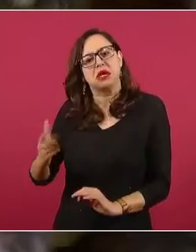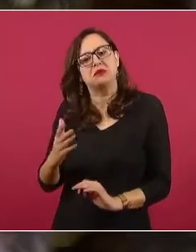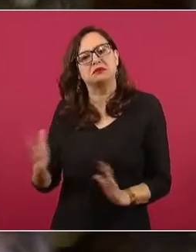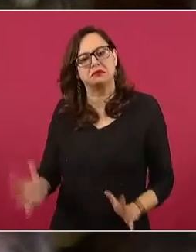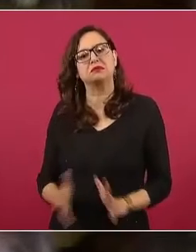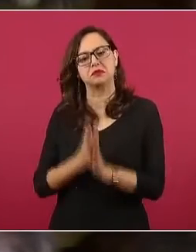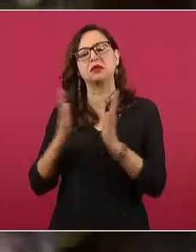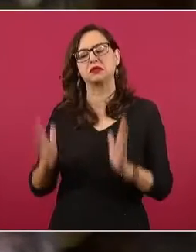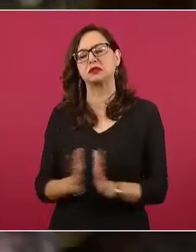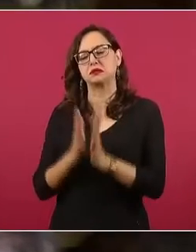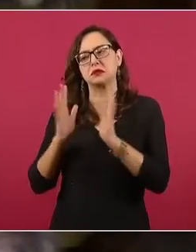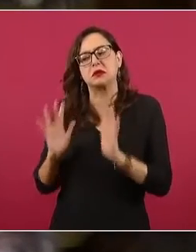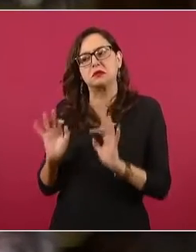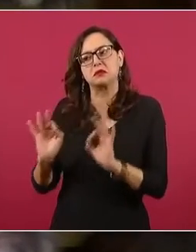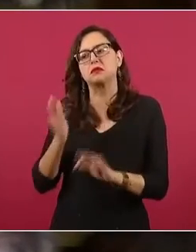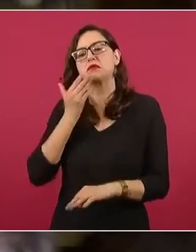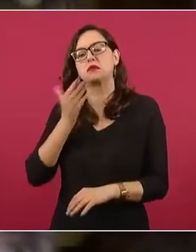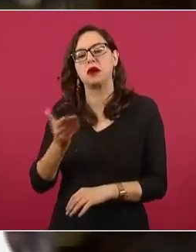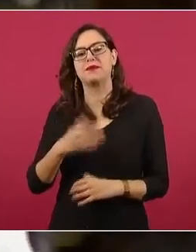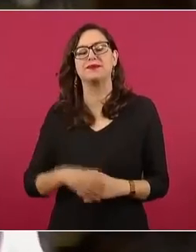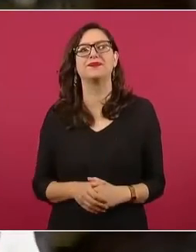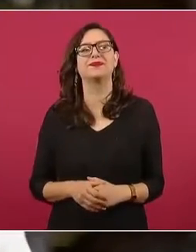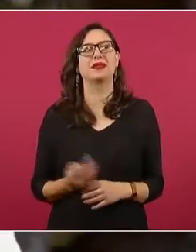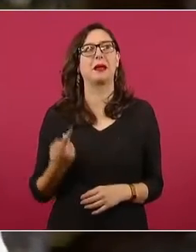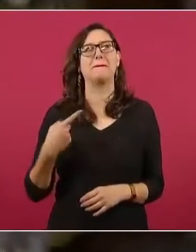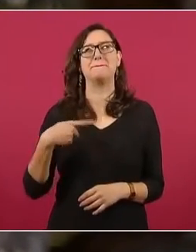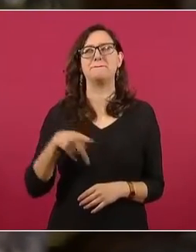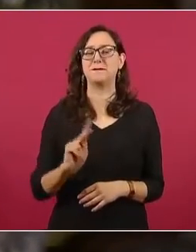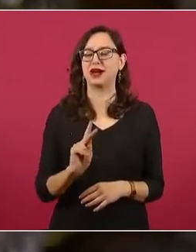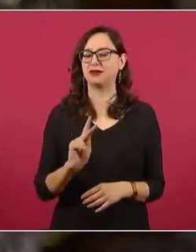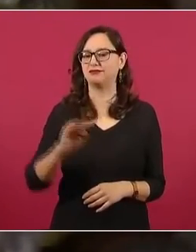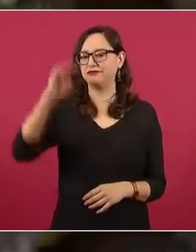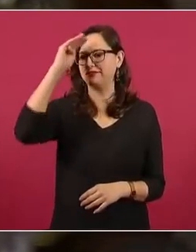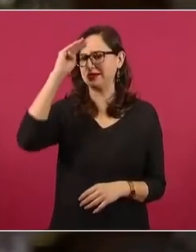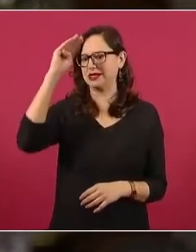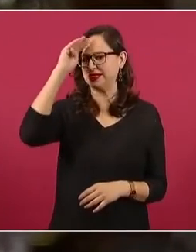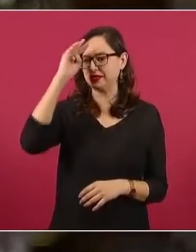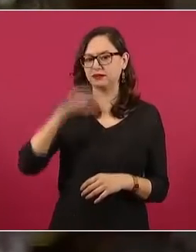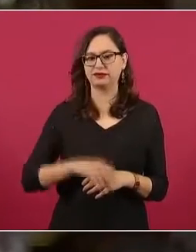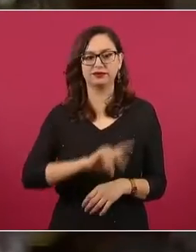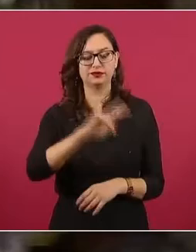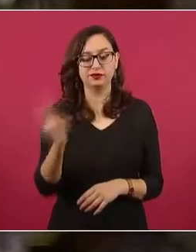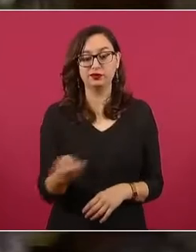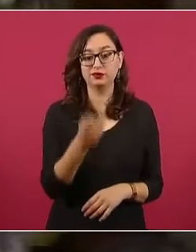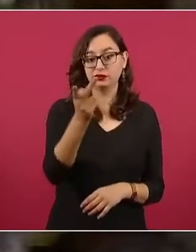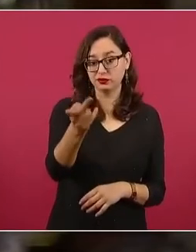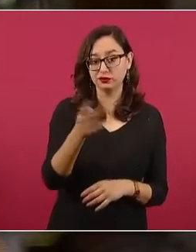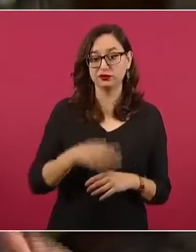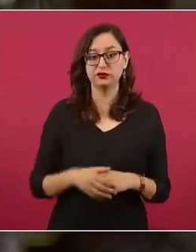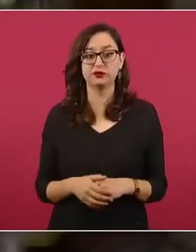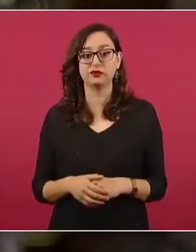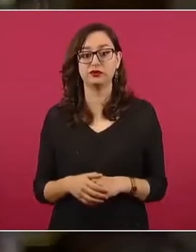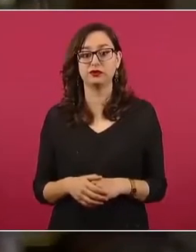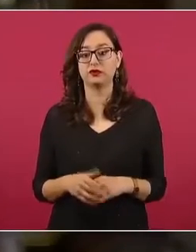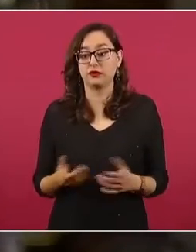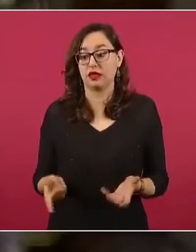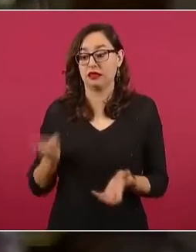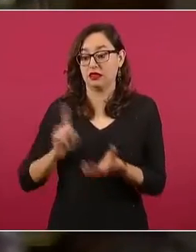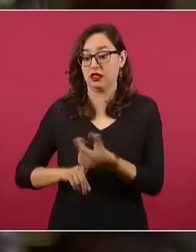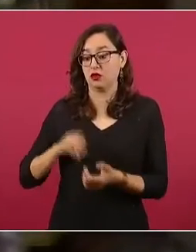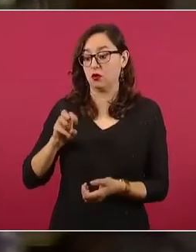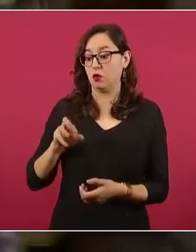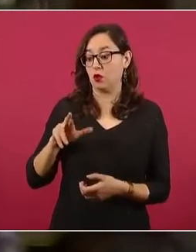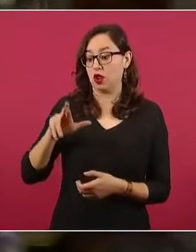es en el sentido, ¿no advierte usted algún riesgo de que ahora que Morena se abrió internamente